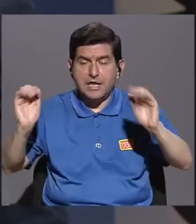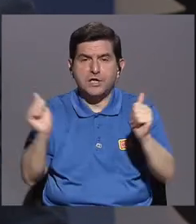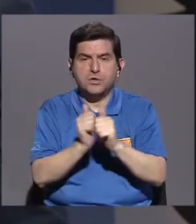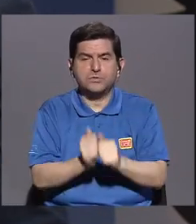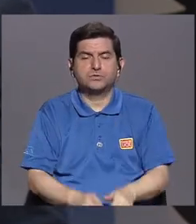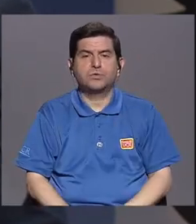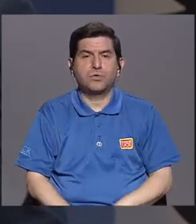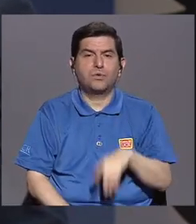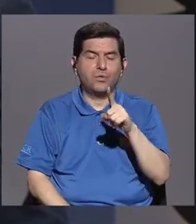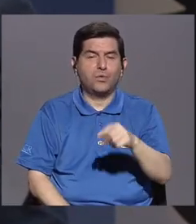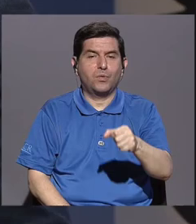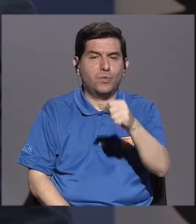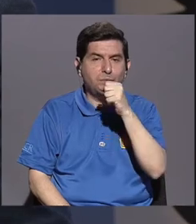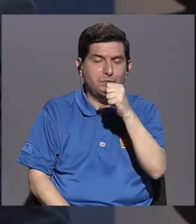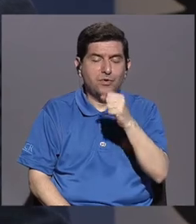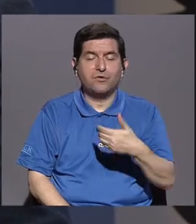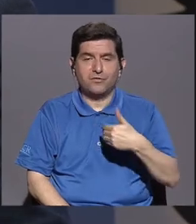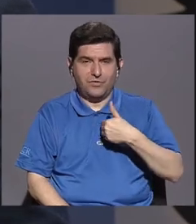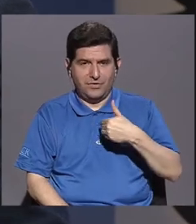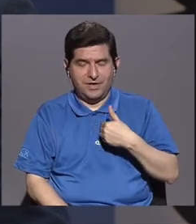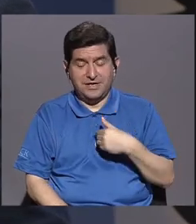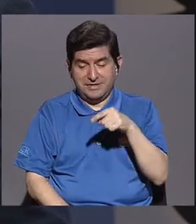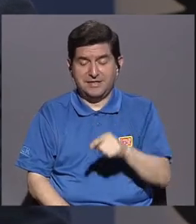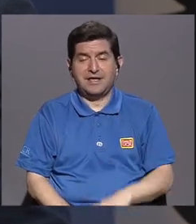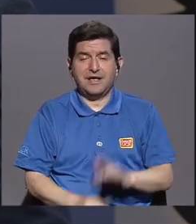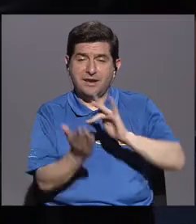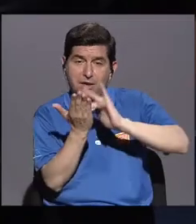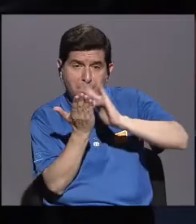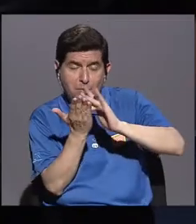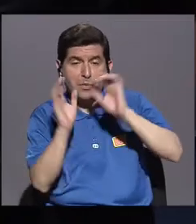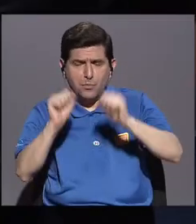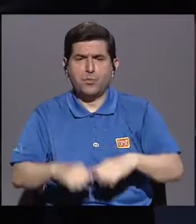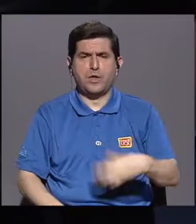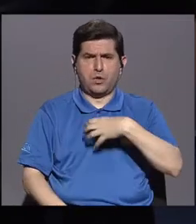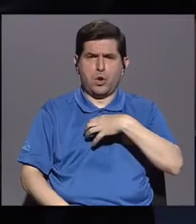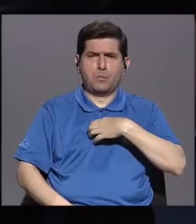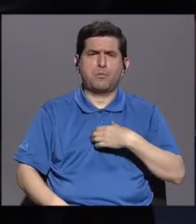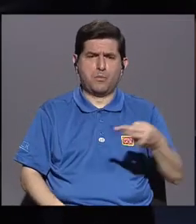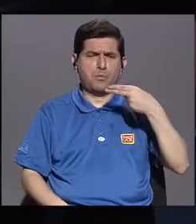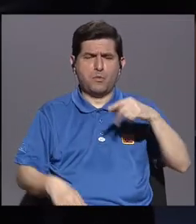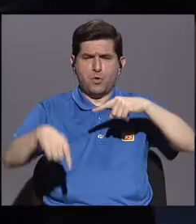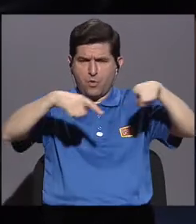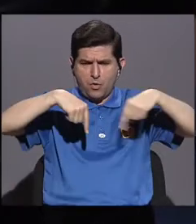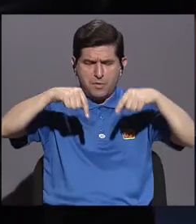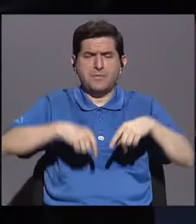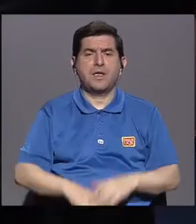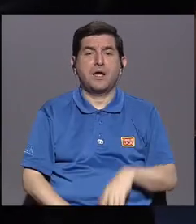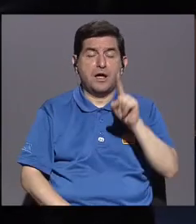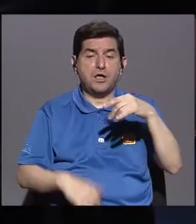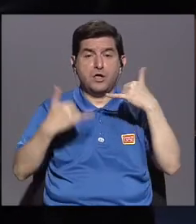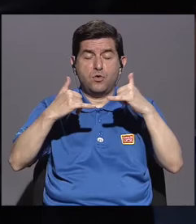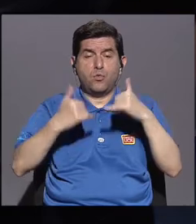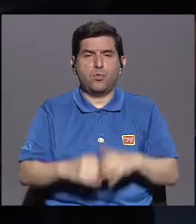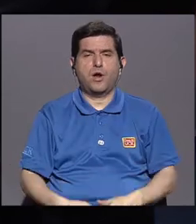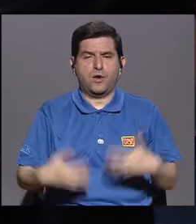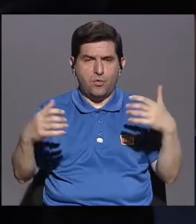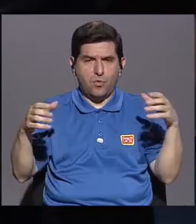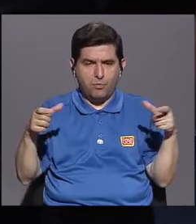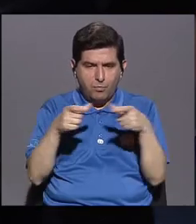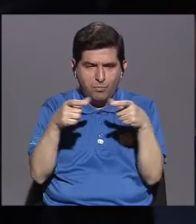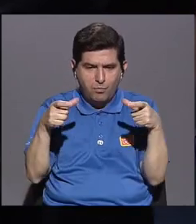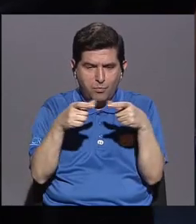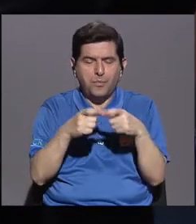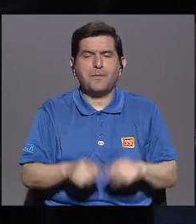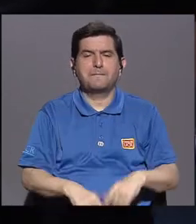micrófono del celular o de la tablet pueden grabar sus propias historias y un juego de armar palabras para que ellos sepan, bueno, cómo se